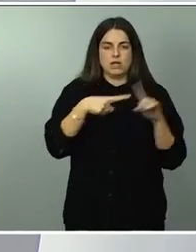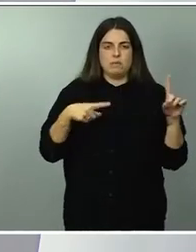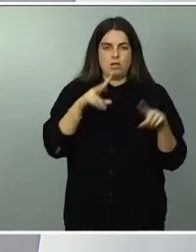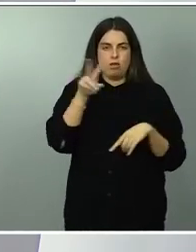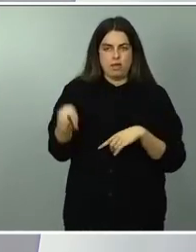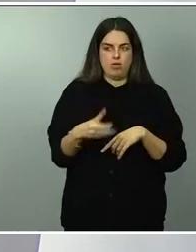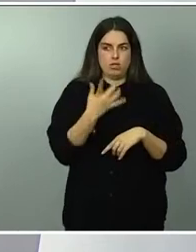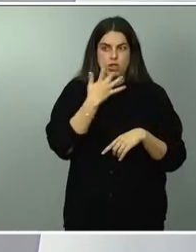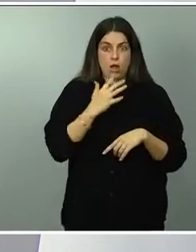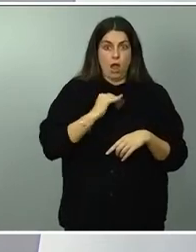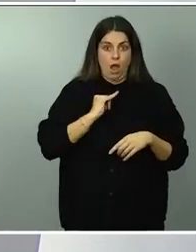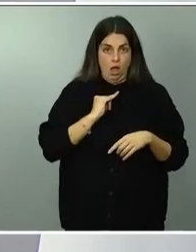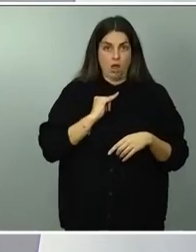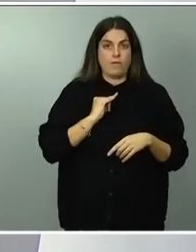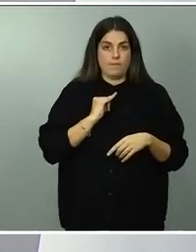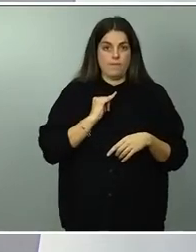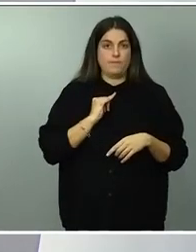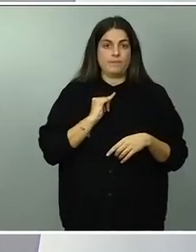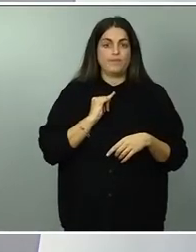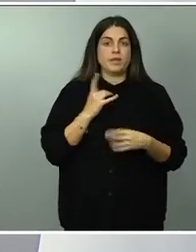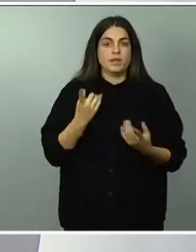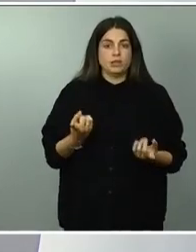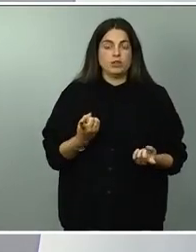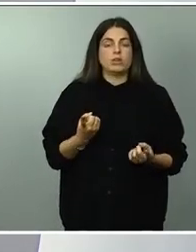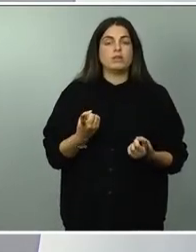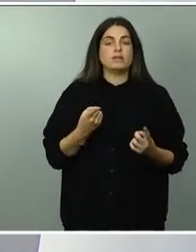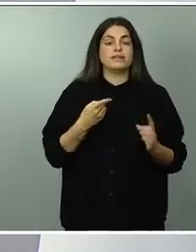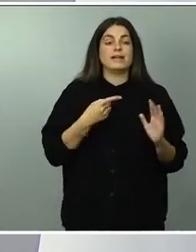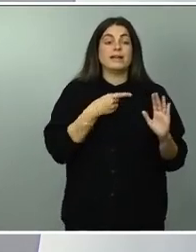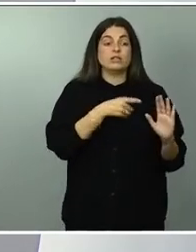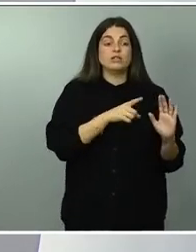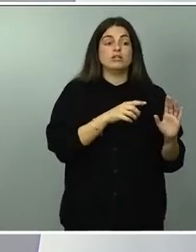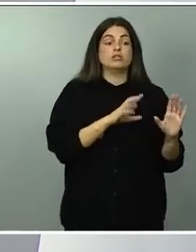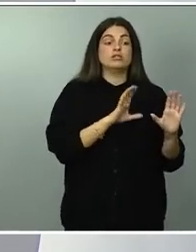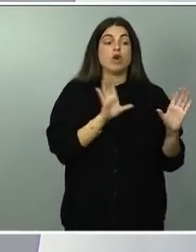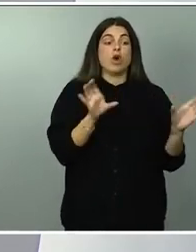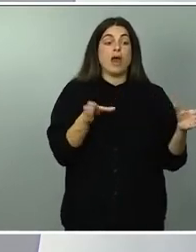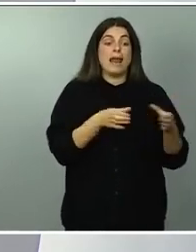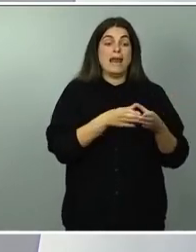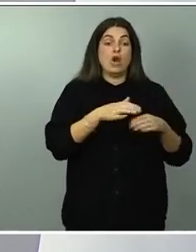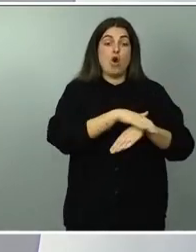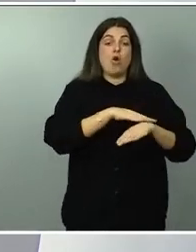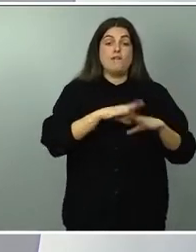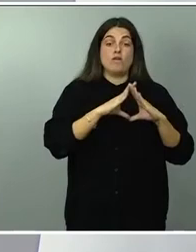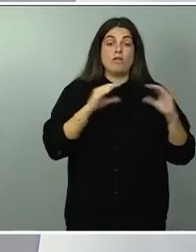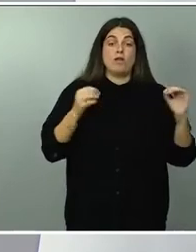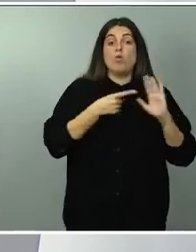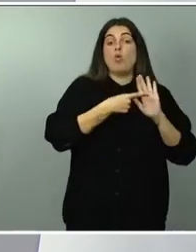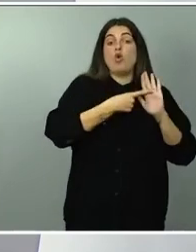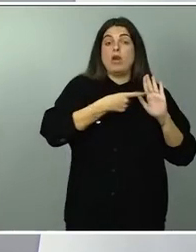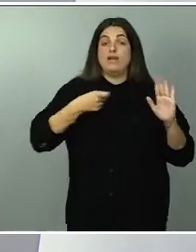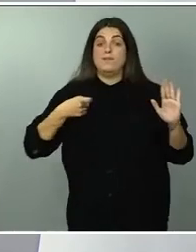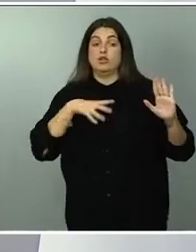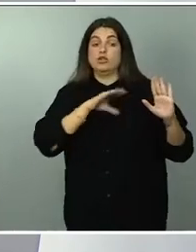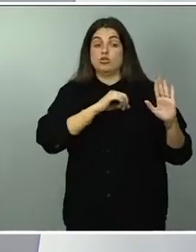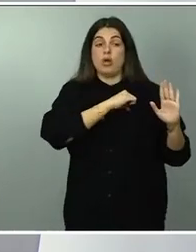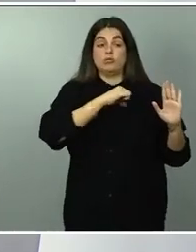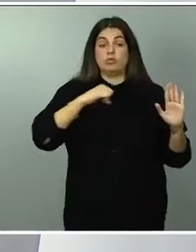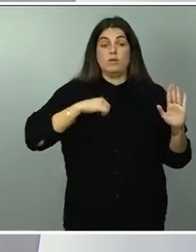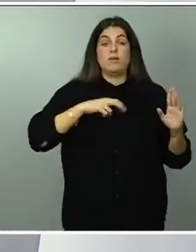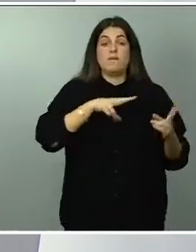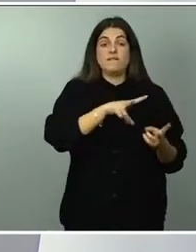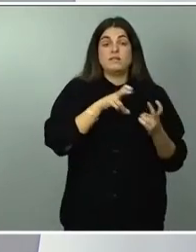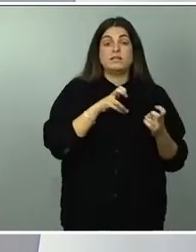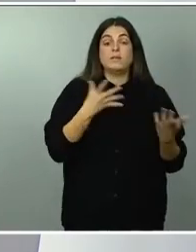eso es lo que elimina el gobierno andaluz en su momento en su autonomía fiscal y lo que hace el gobierno de